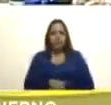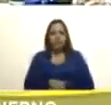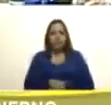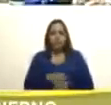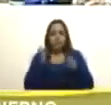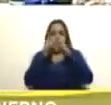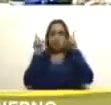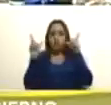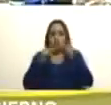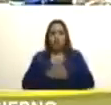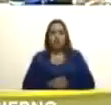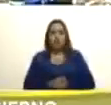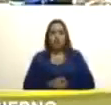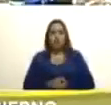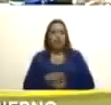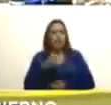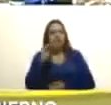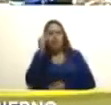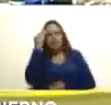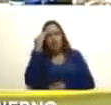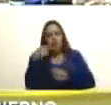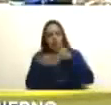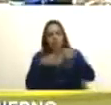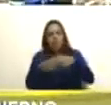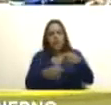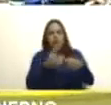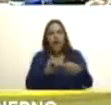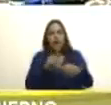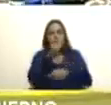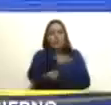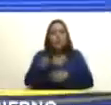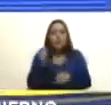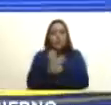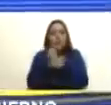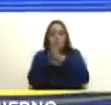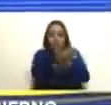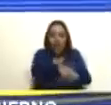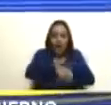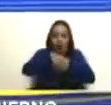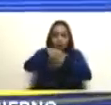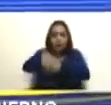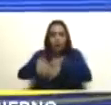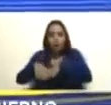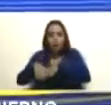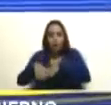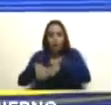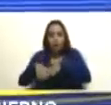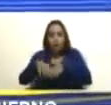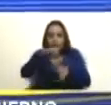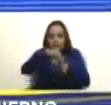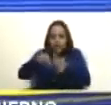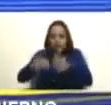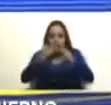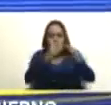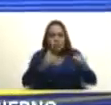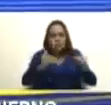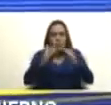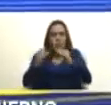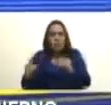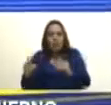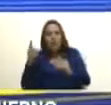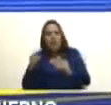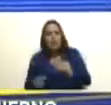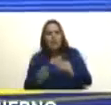impresionante ustedes no saben el impacto Castro Soteldo que eso tiene en los productores del campo en los conoqueros en los medianos productores en los